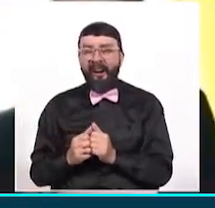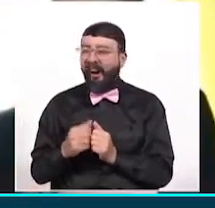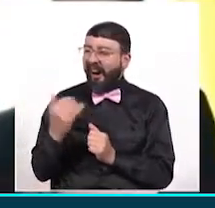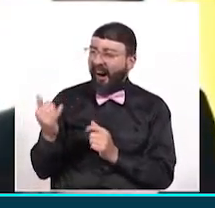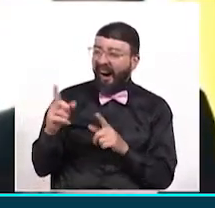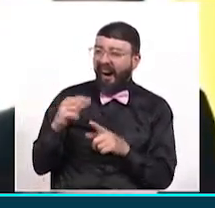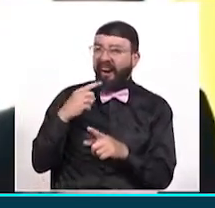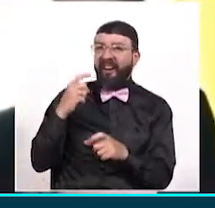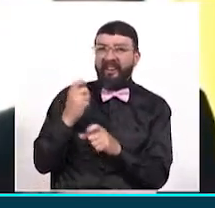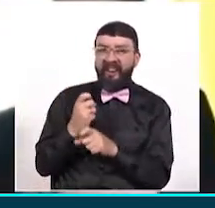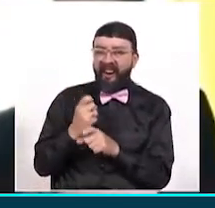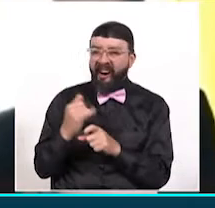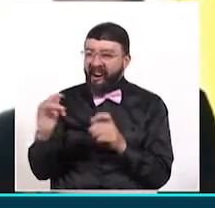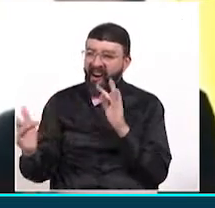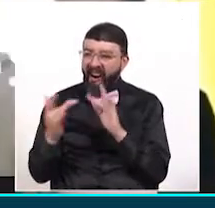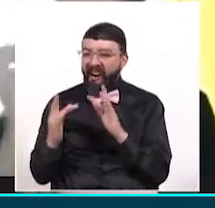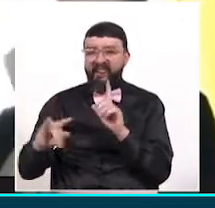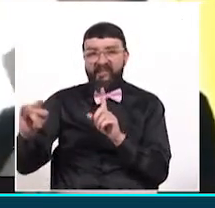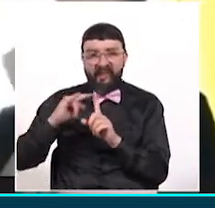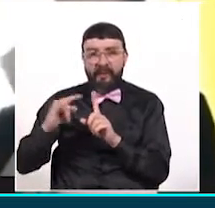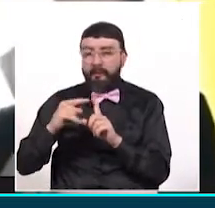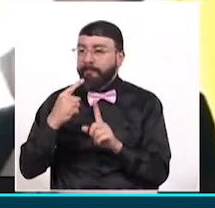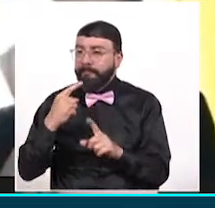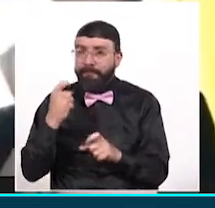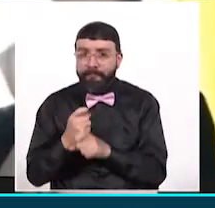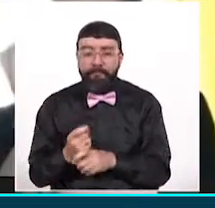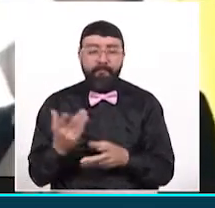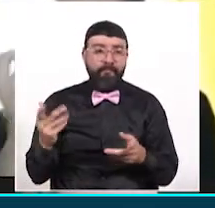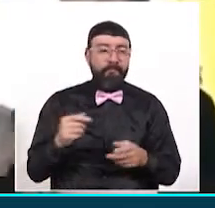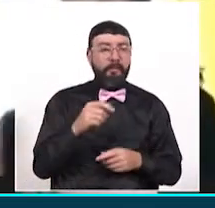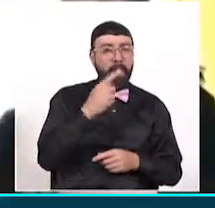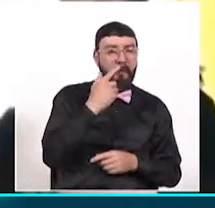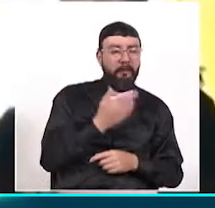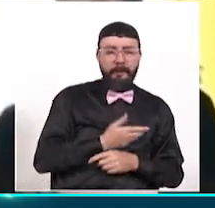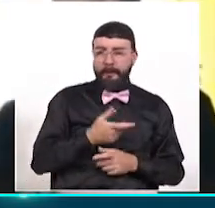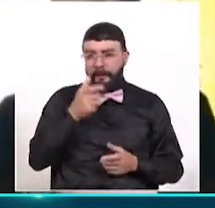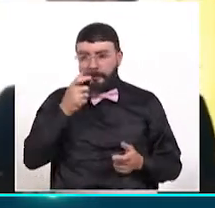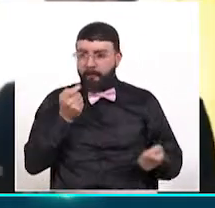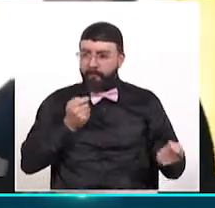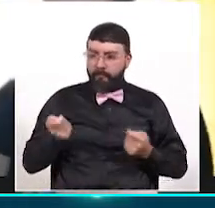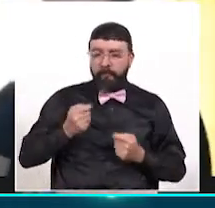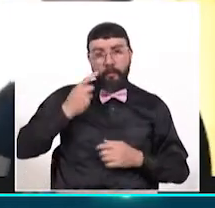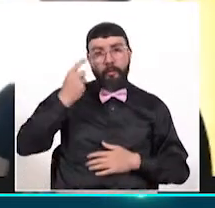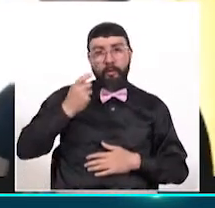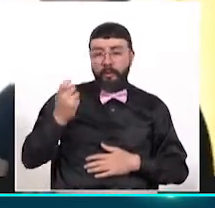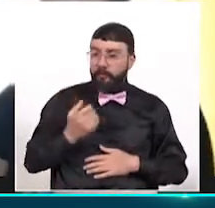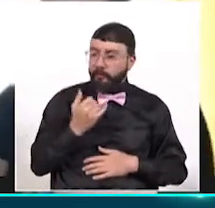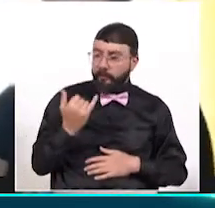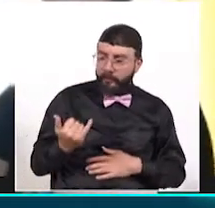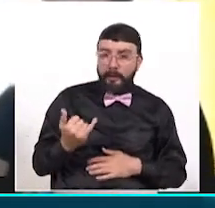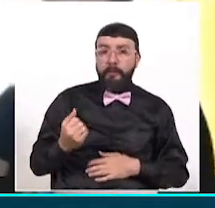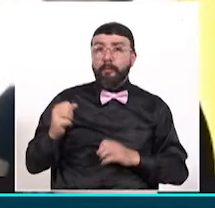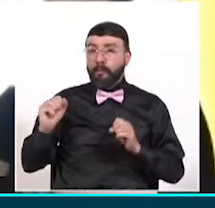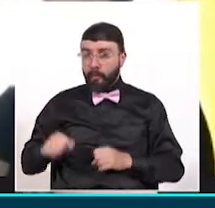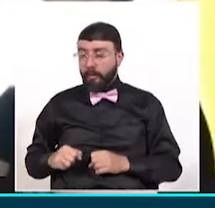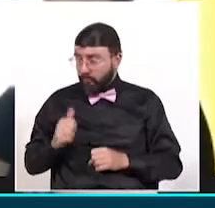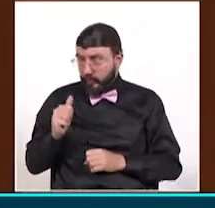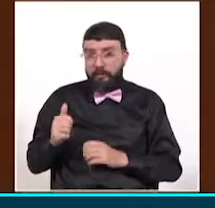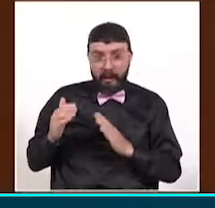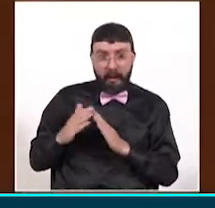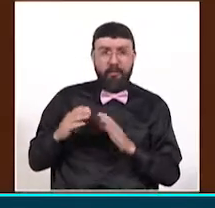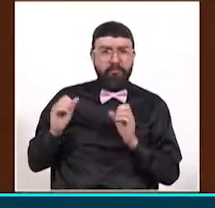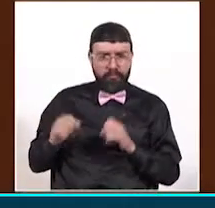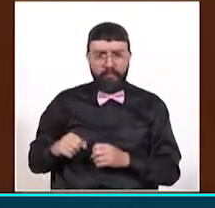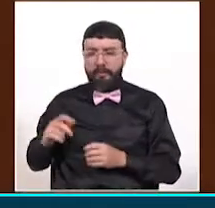dificultades de conectividad, los padres de familia han tenido que buscar estrategias para que sus hijos puedan acceder a las clases desde los hogares.